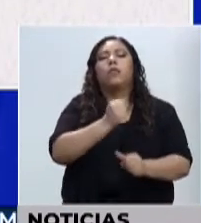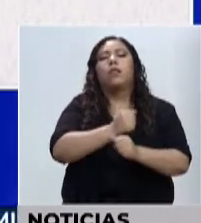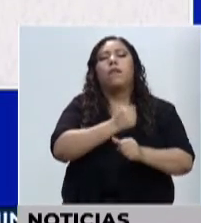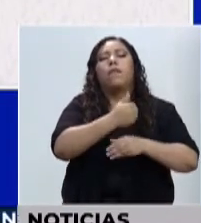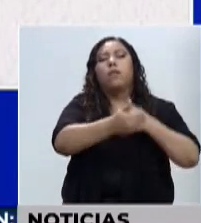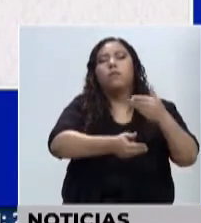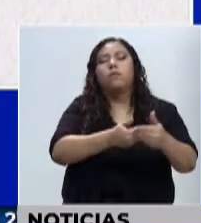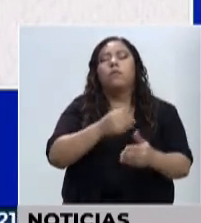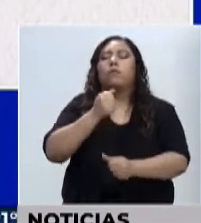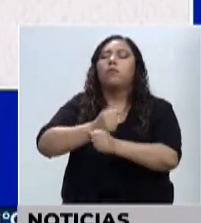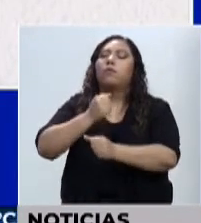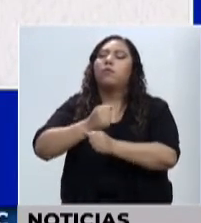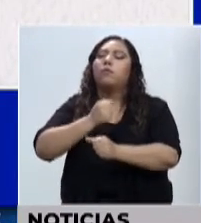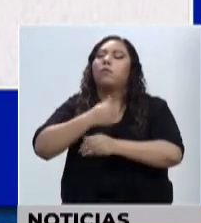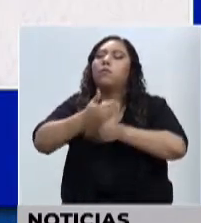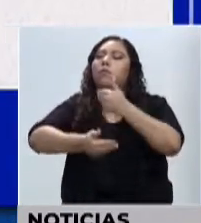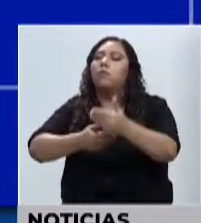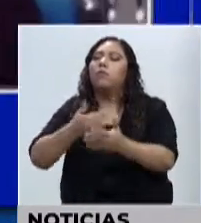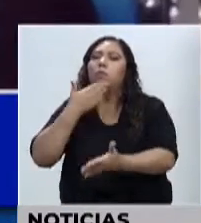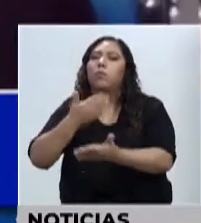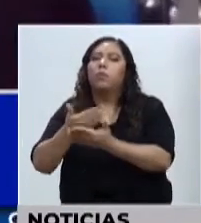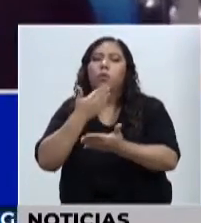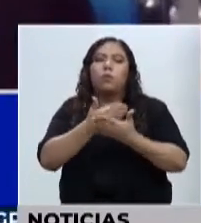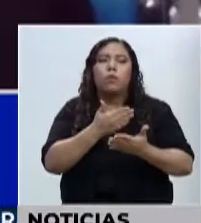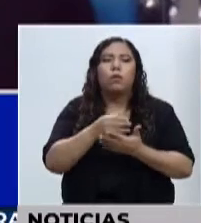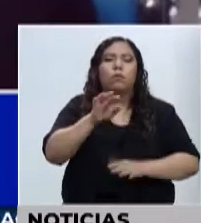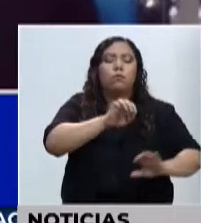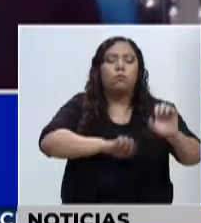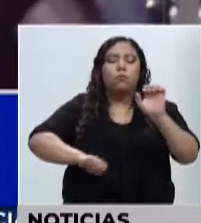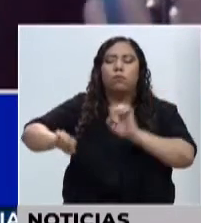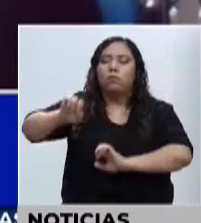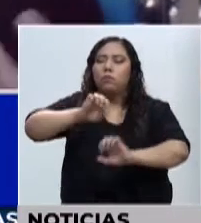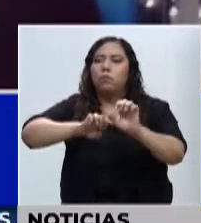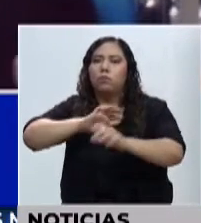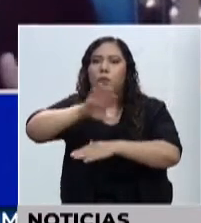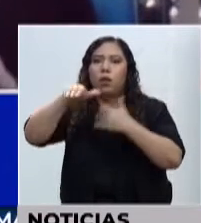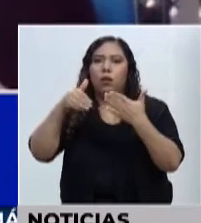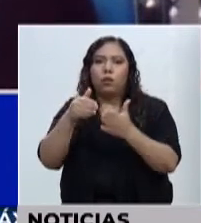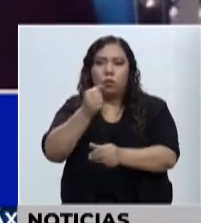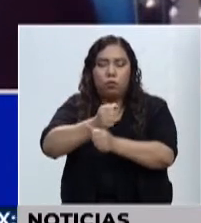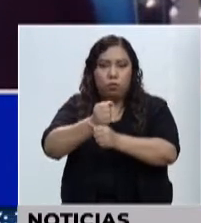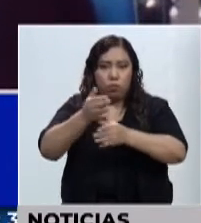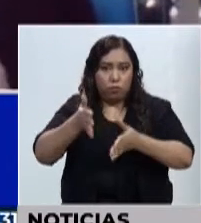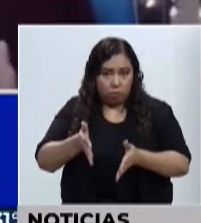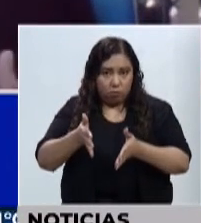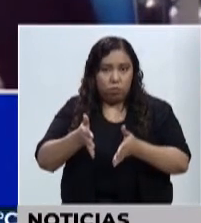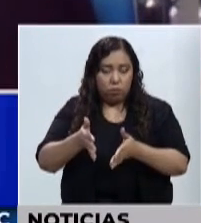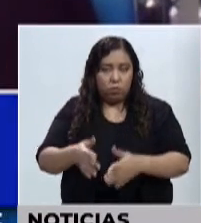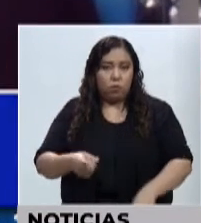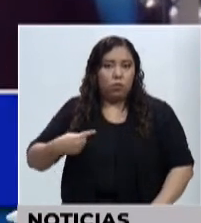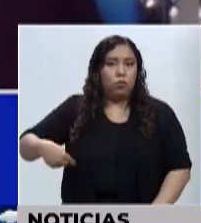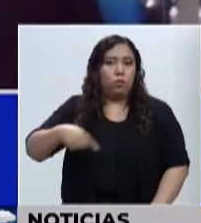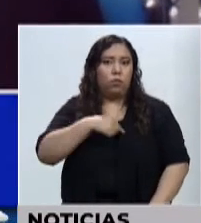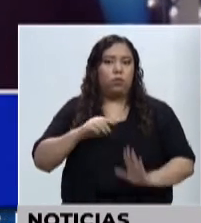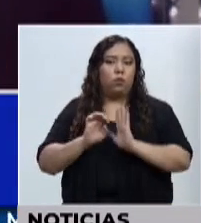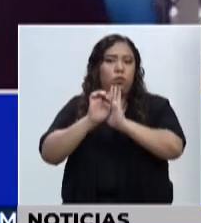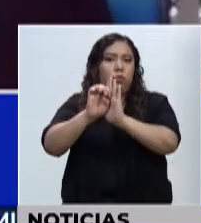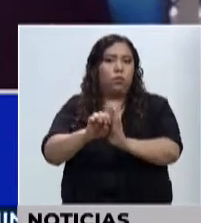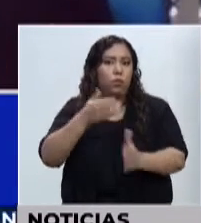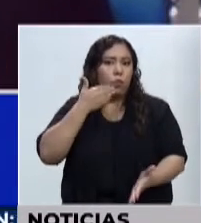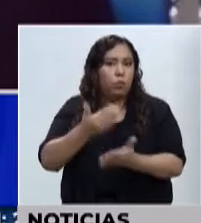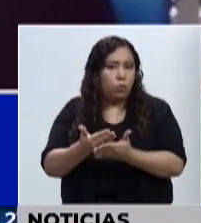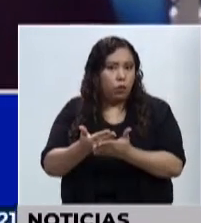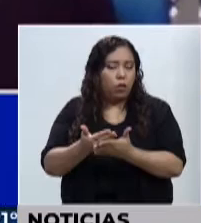estructurada y articulada, que permiten lograr esto que estábamos comentando anteriormente.